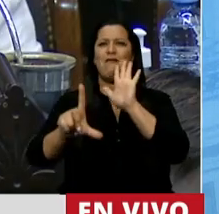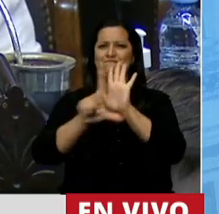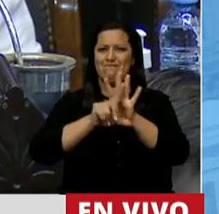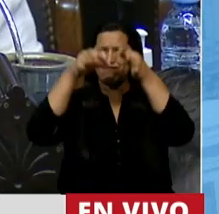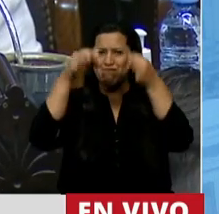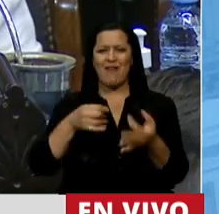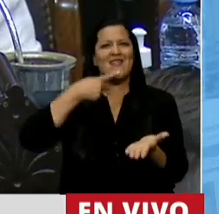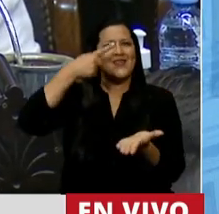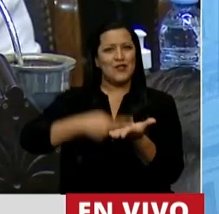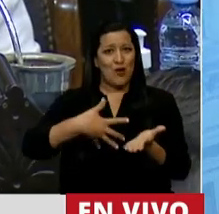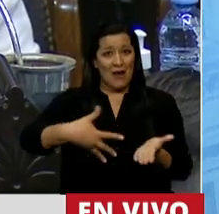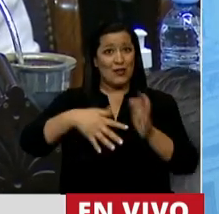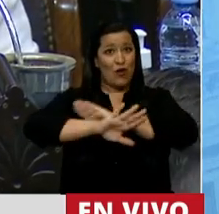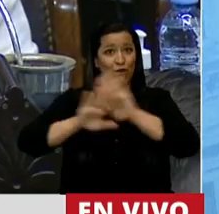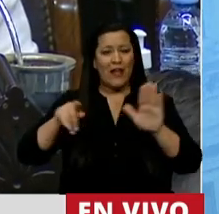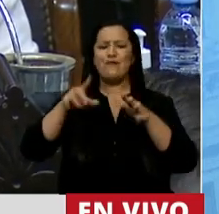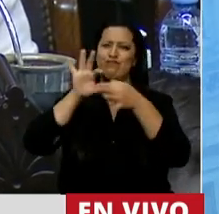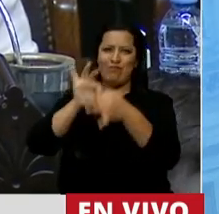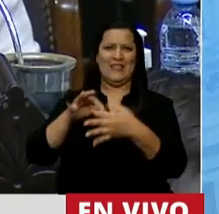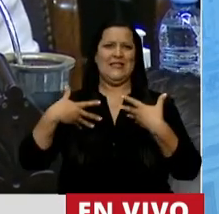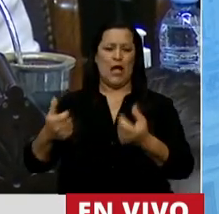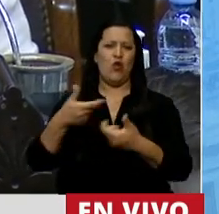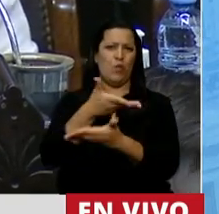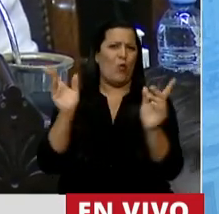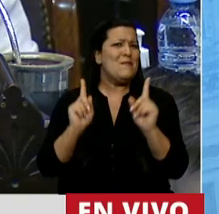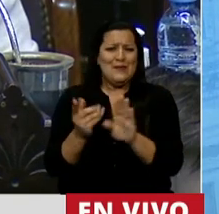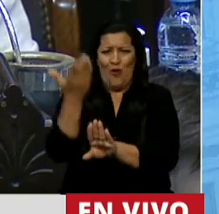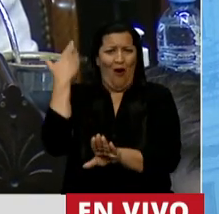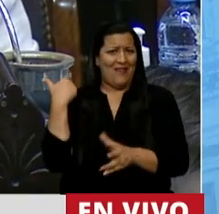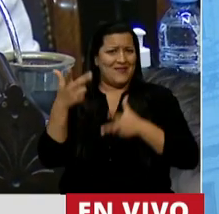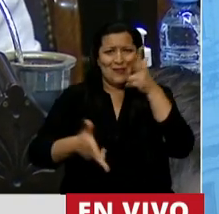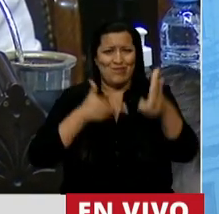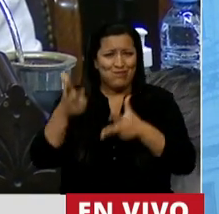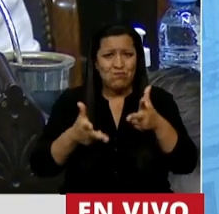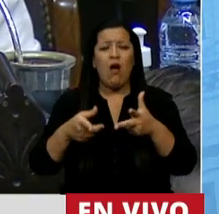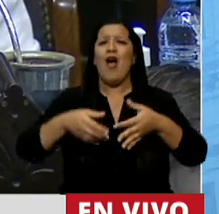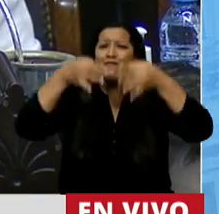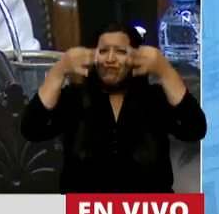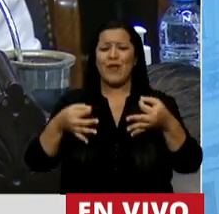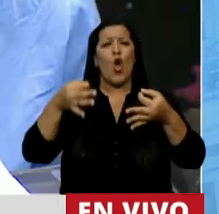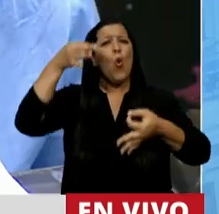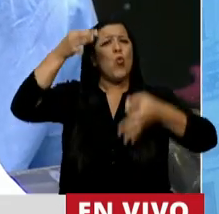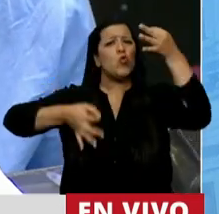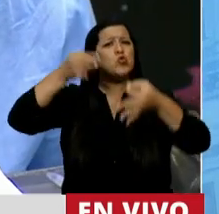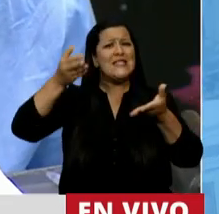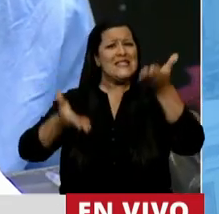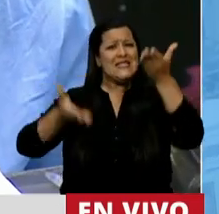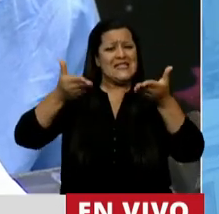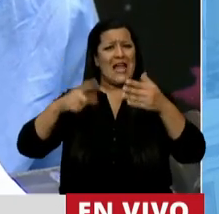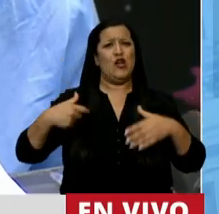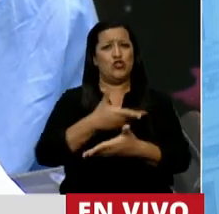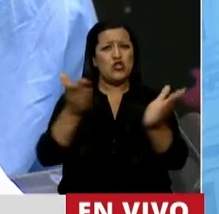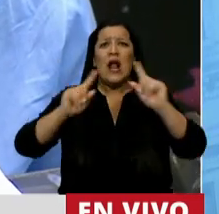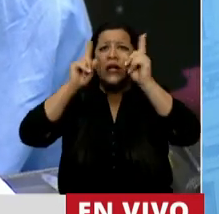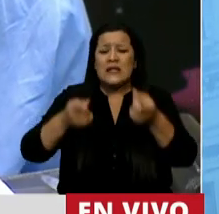embarazo es una cuestión de salud pública, como ya se ha dicho. Es una cuestión de justicia social y es una cuestión de